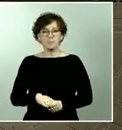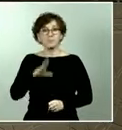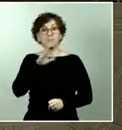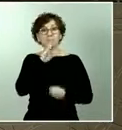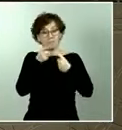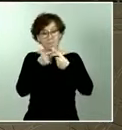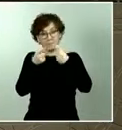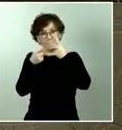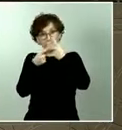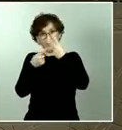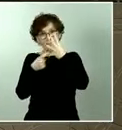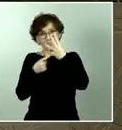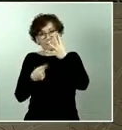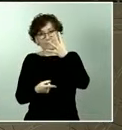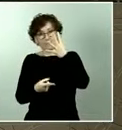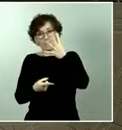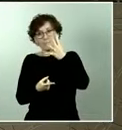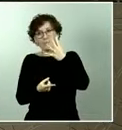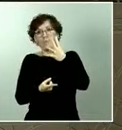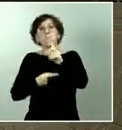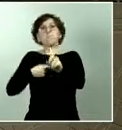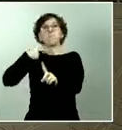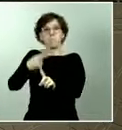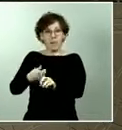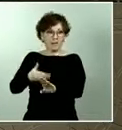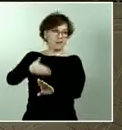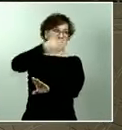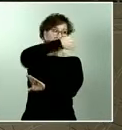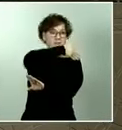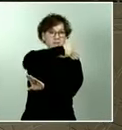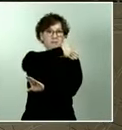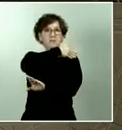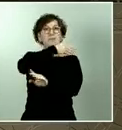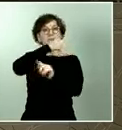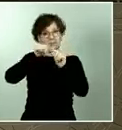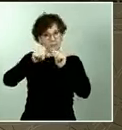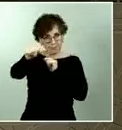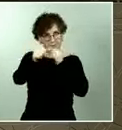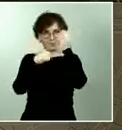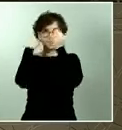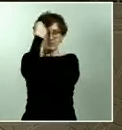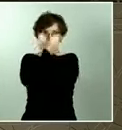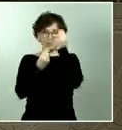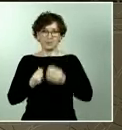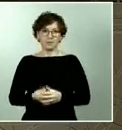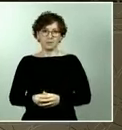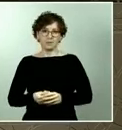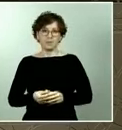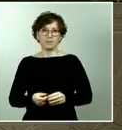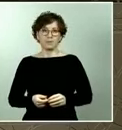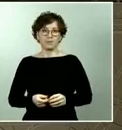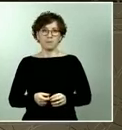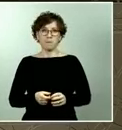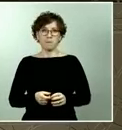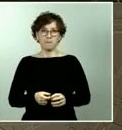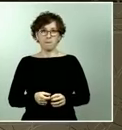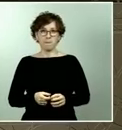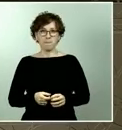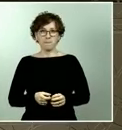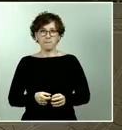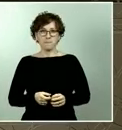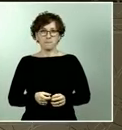estamos desarrollando y previendo para el futuro. En el Ministerio estamos ya trabajando, modelizando y previendo